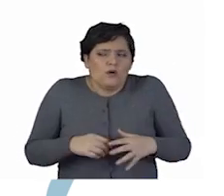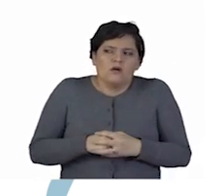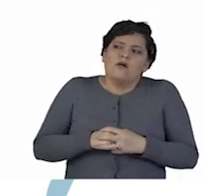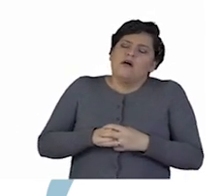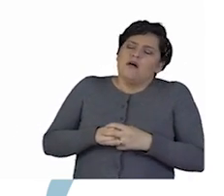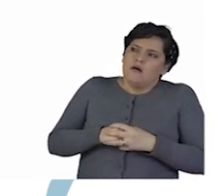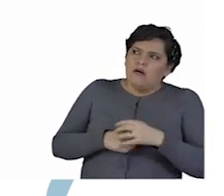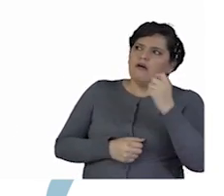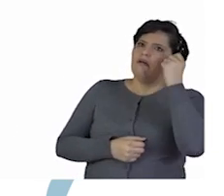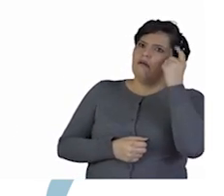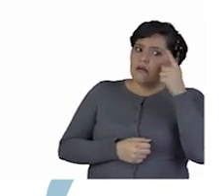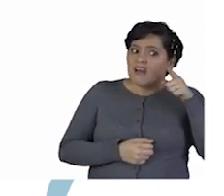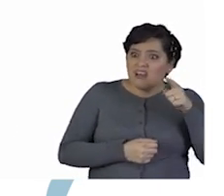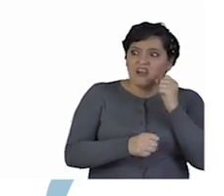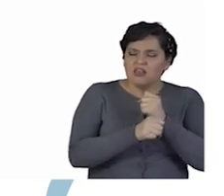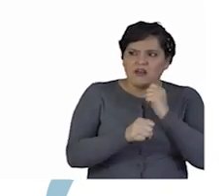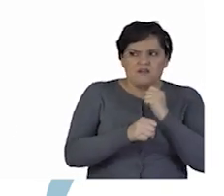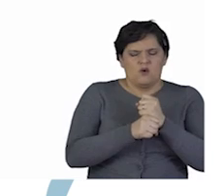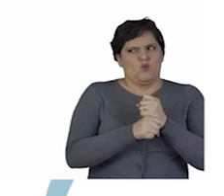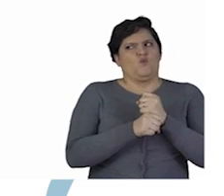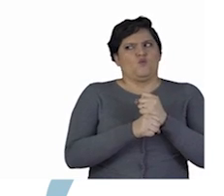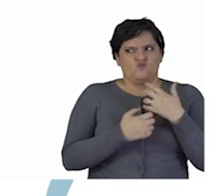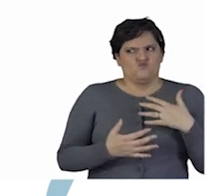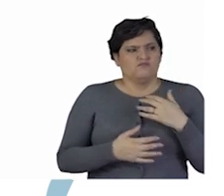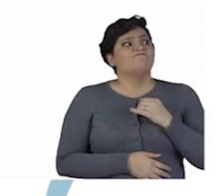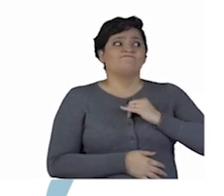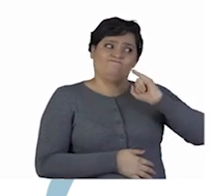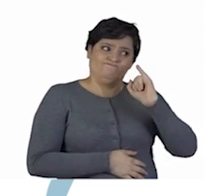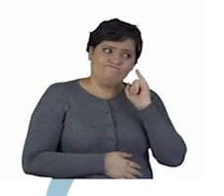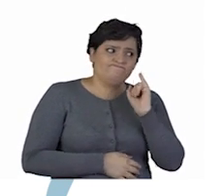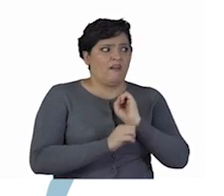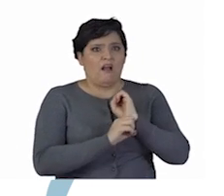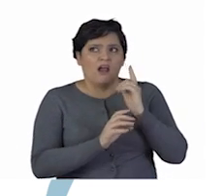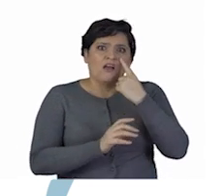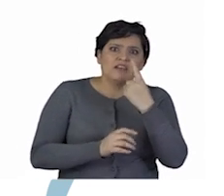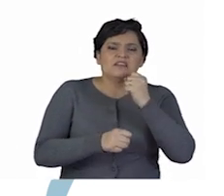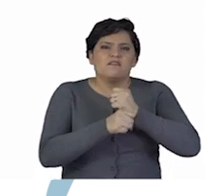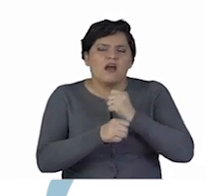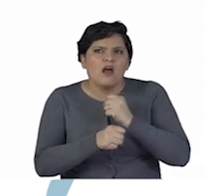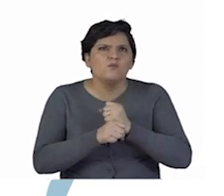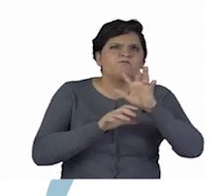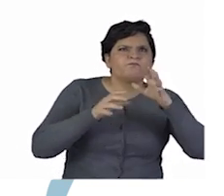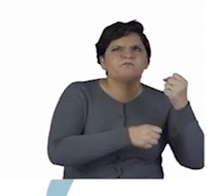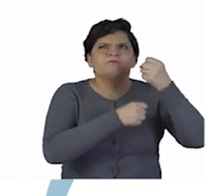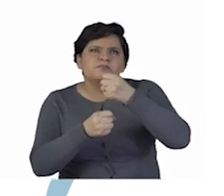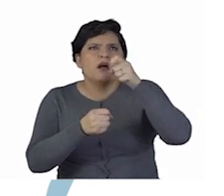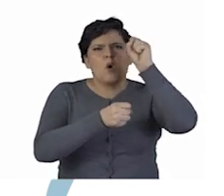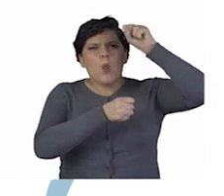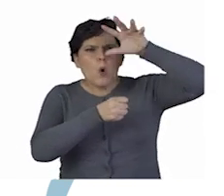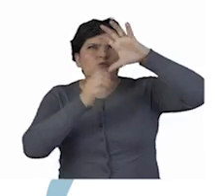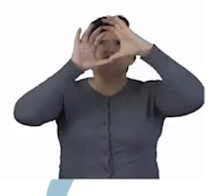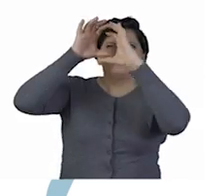importantes. Oh, me imagino que su oficio debe ser fundamental. ¡Claro! Ellos son los tramoyas, los